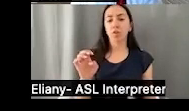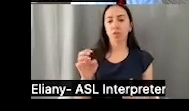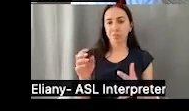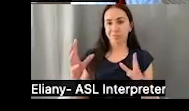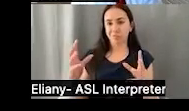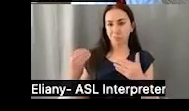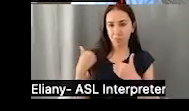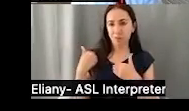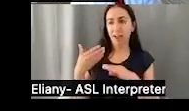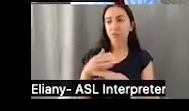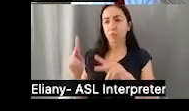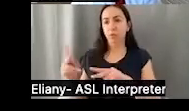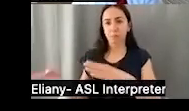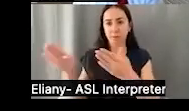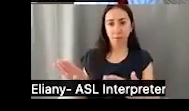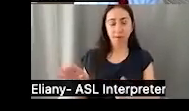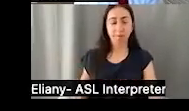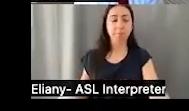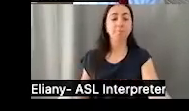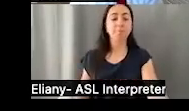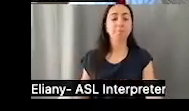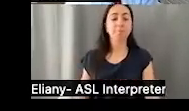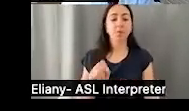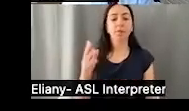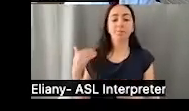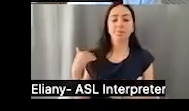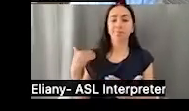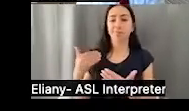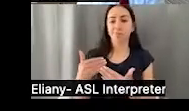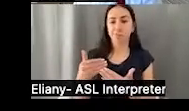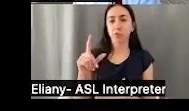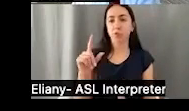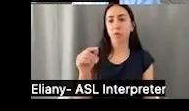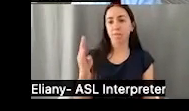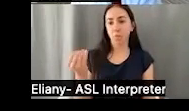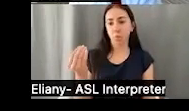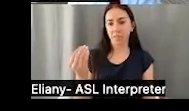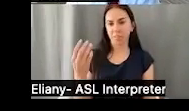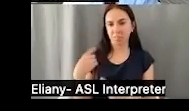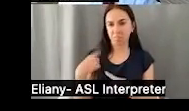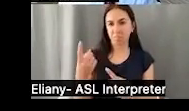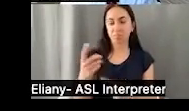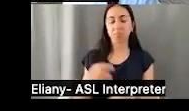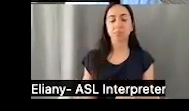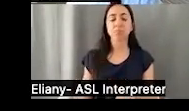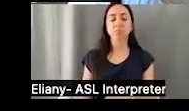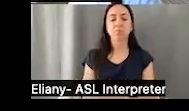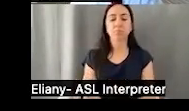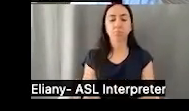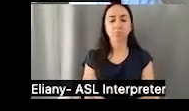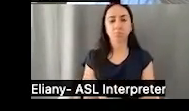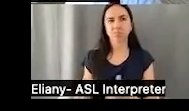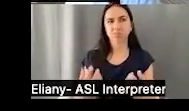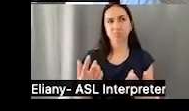embargo de Medicaid cuando el beneficiario fallece. Bien, hasta el 2014, estamos hablando hace bastante ya,